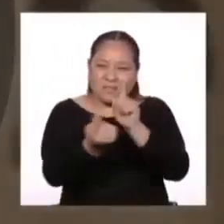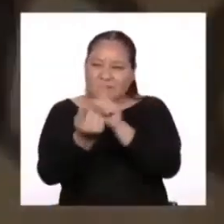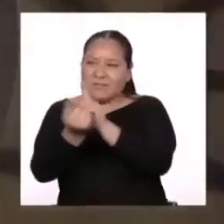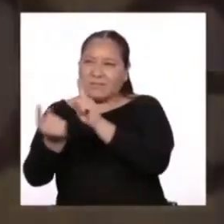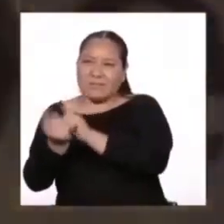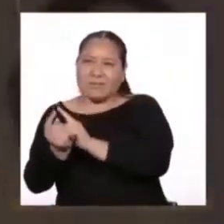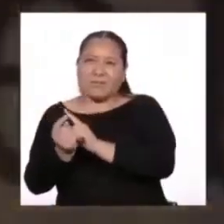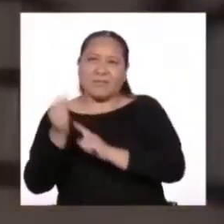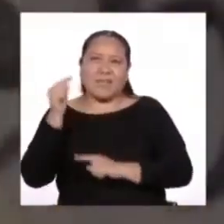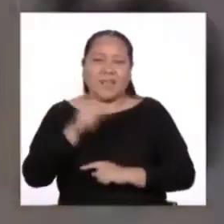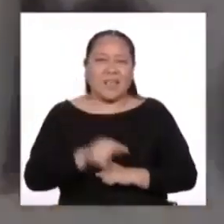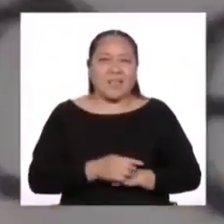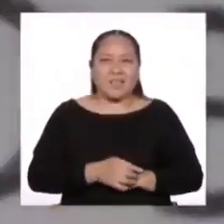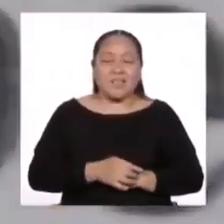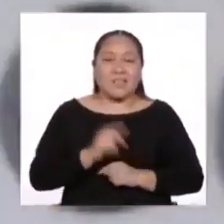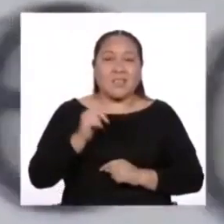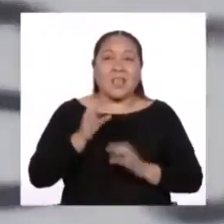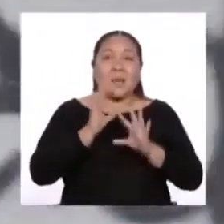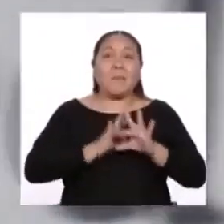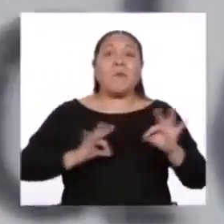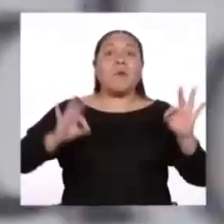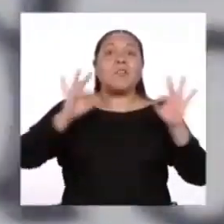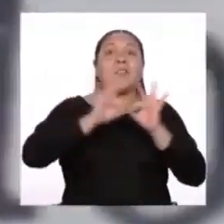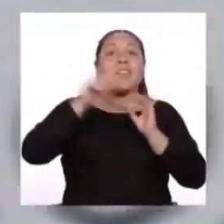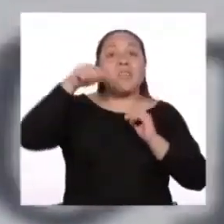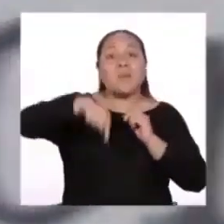ese es un punto de identificación importante para la obra, ¿no?